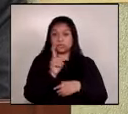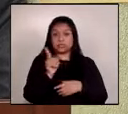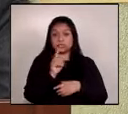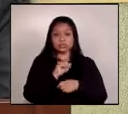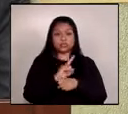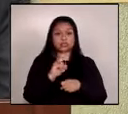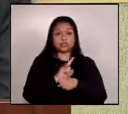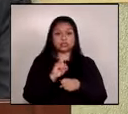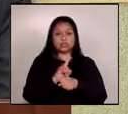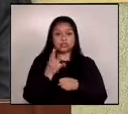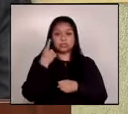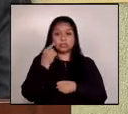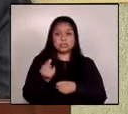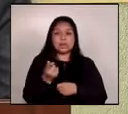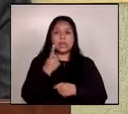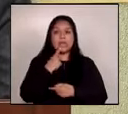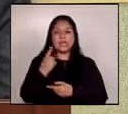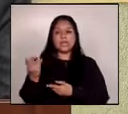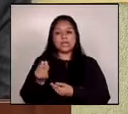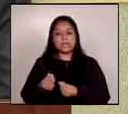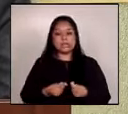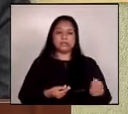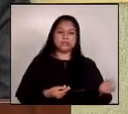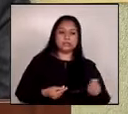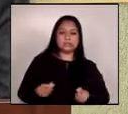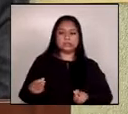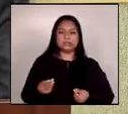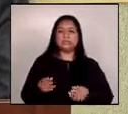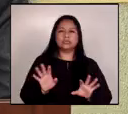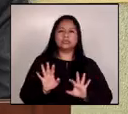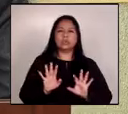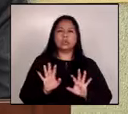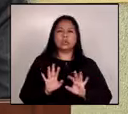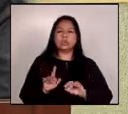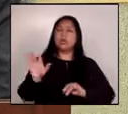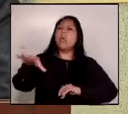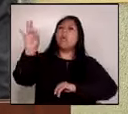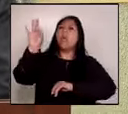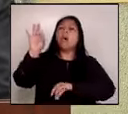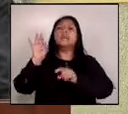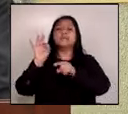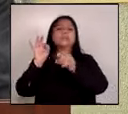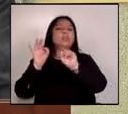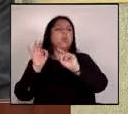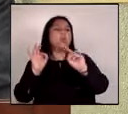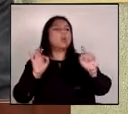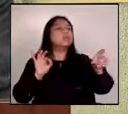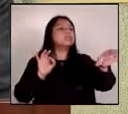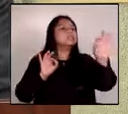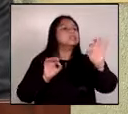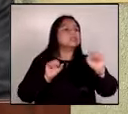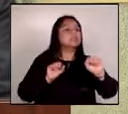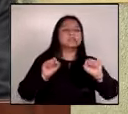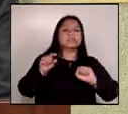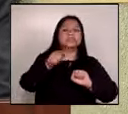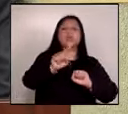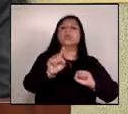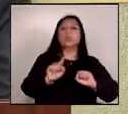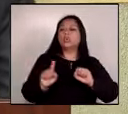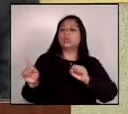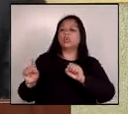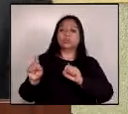utilizada para el chantaje ni para el combate selectivo de la corrupción todo lo contrario